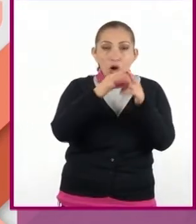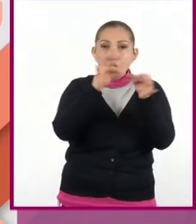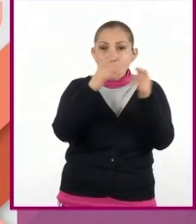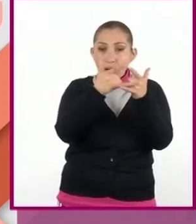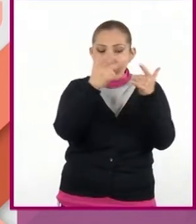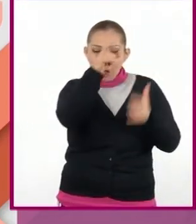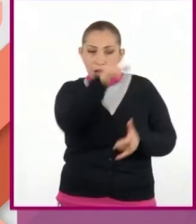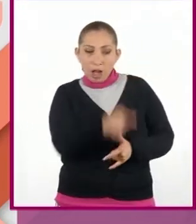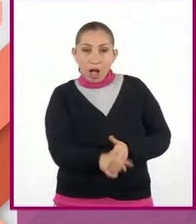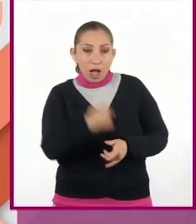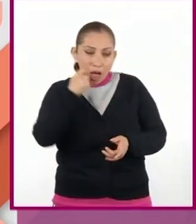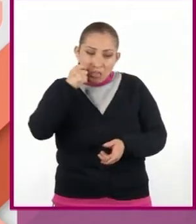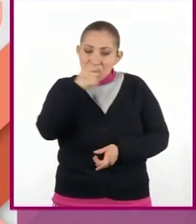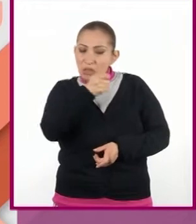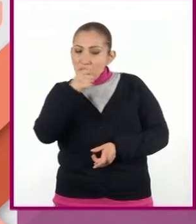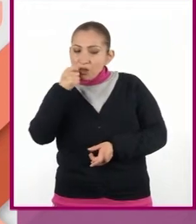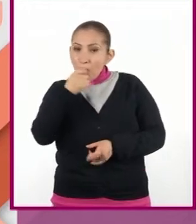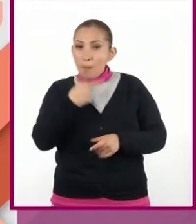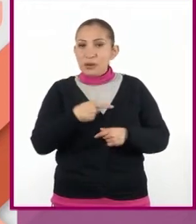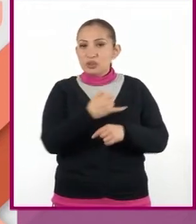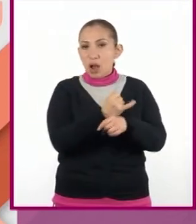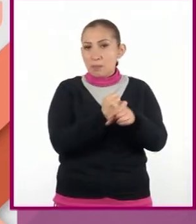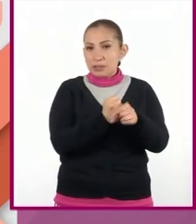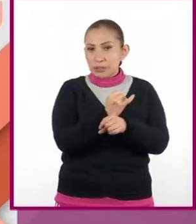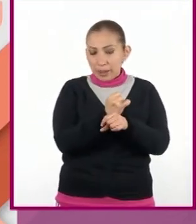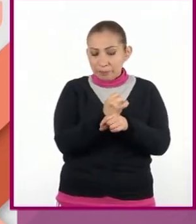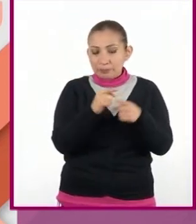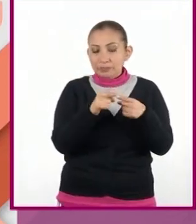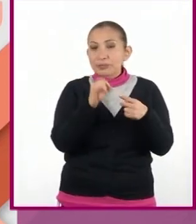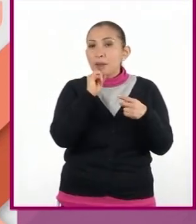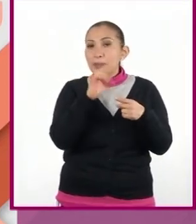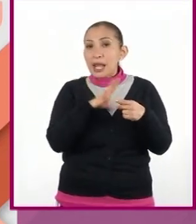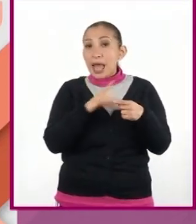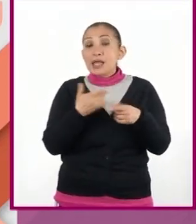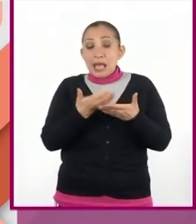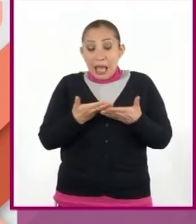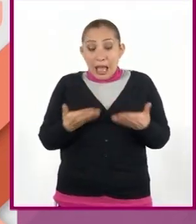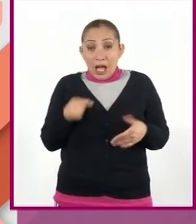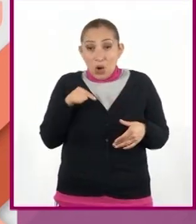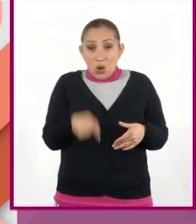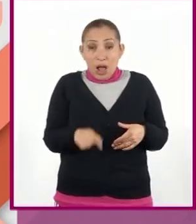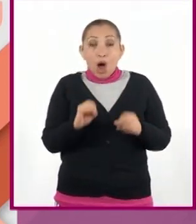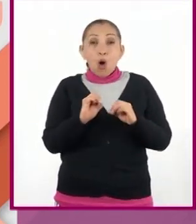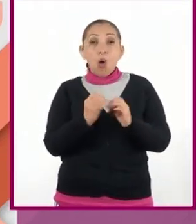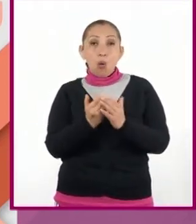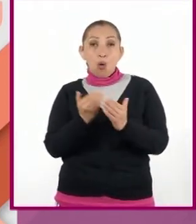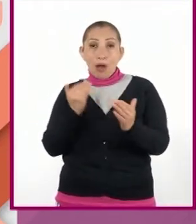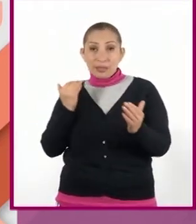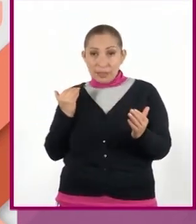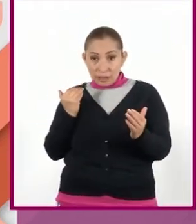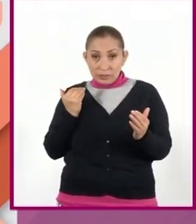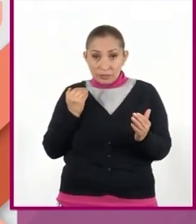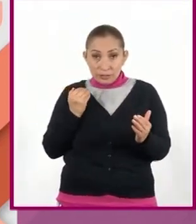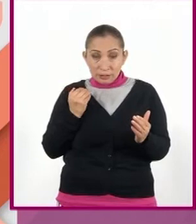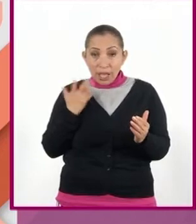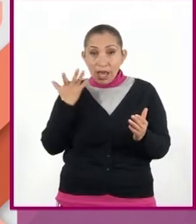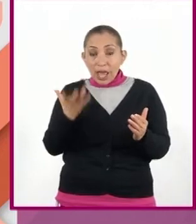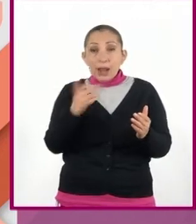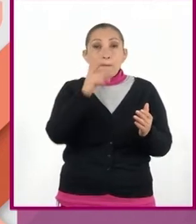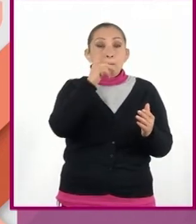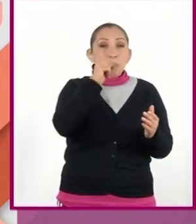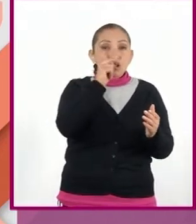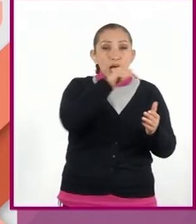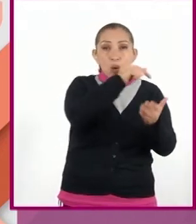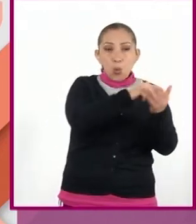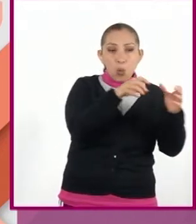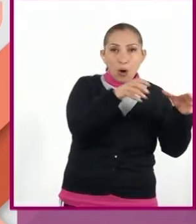la figura del detective o investigador. Sucede también en el presente o el pasado, en estaciones de policía